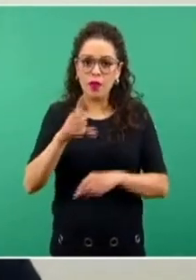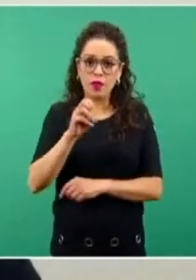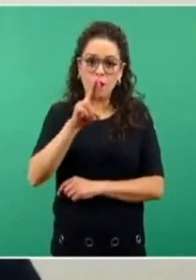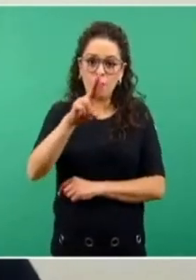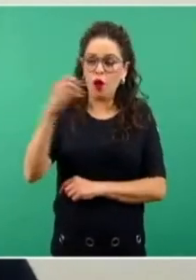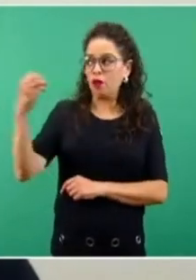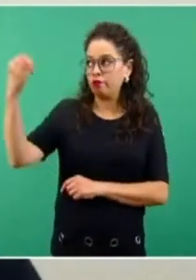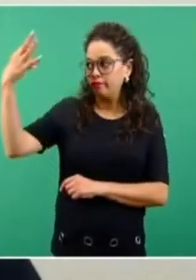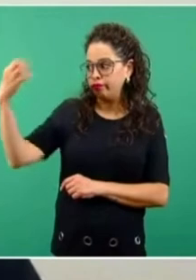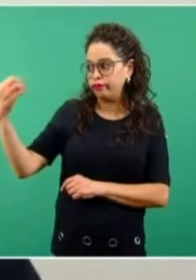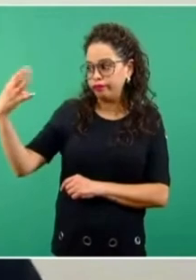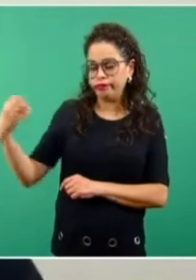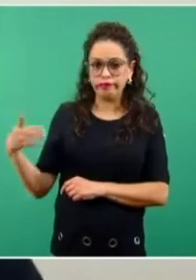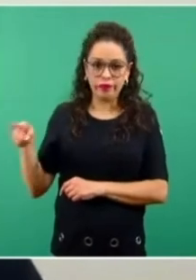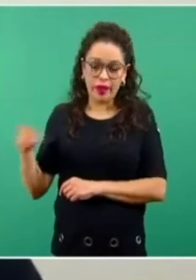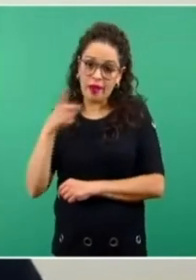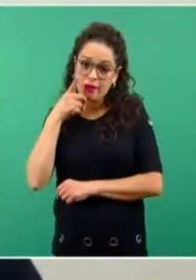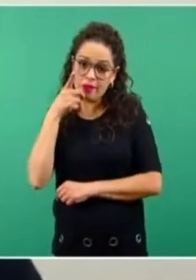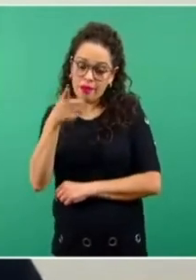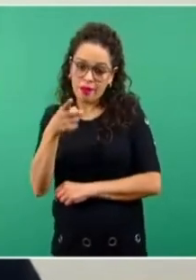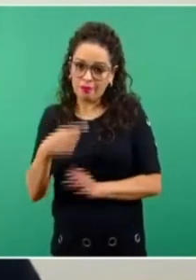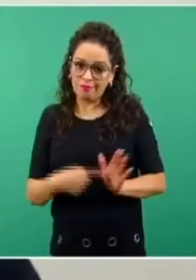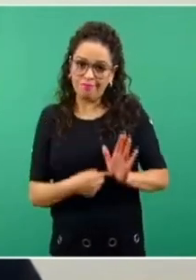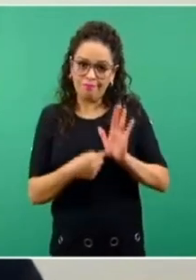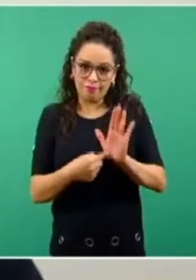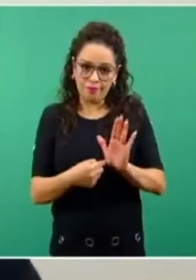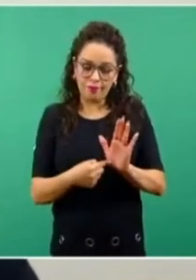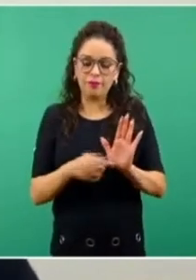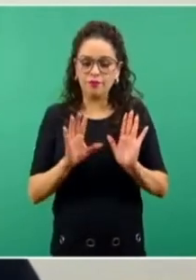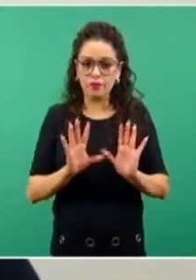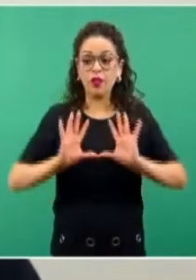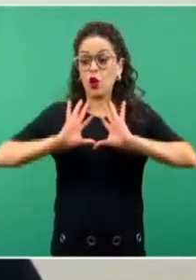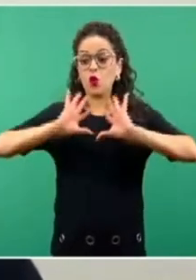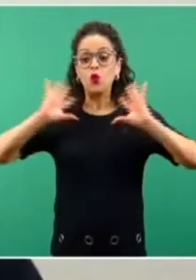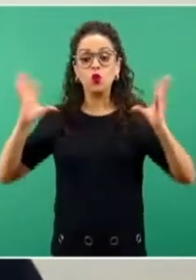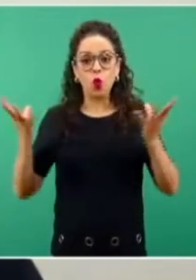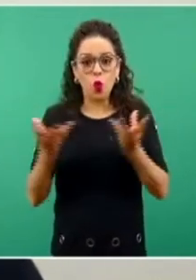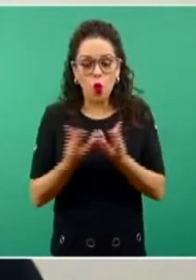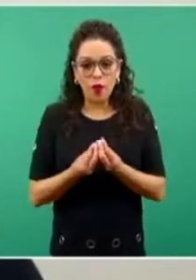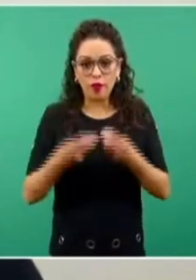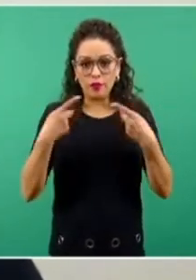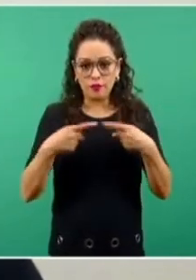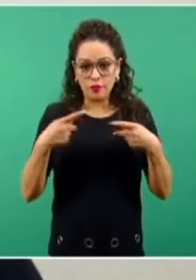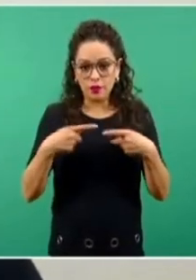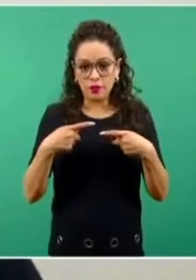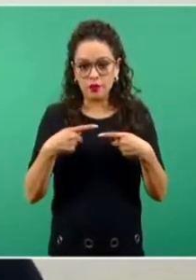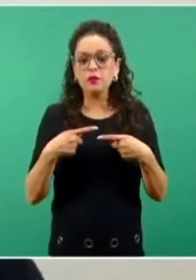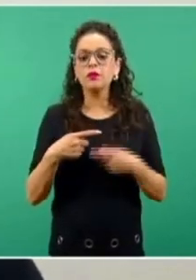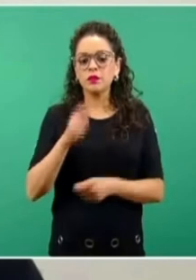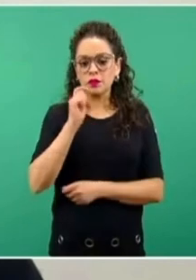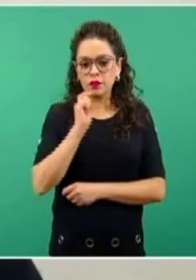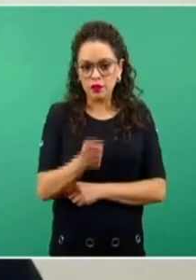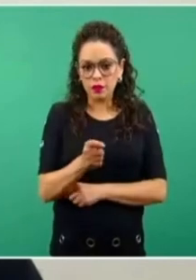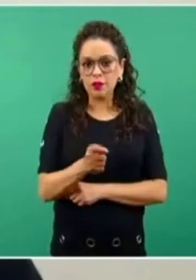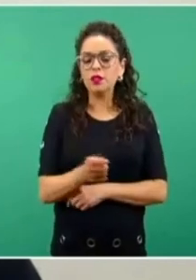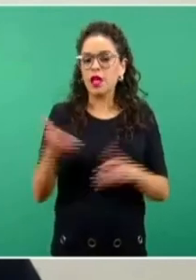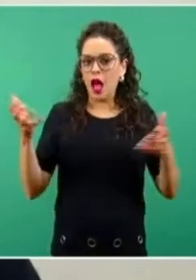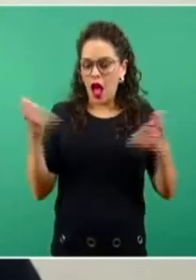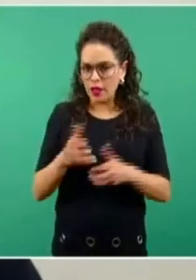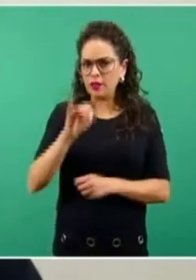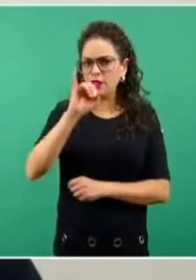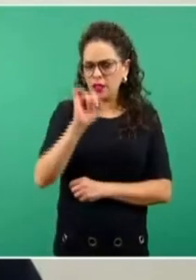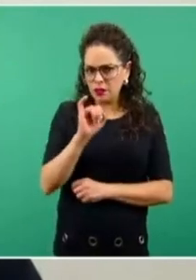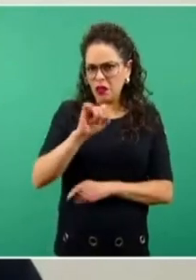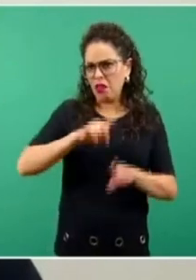si se lleva a cabo, entonces que todos de manera conjunta contribuyamos a que la actividad se lleve a cabo con el menor riesgo.